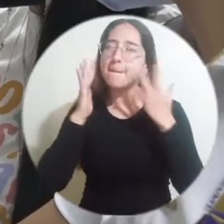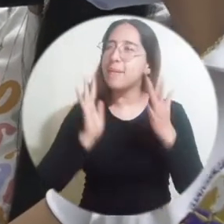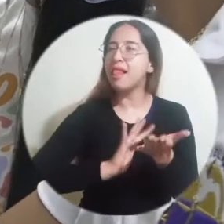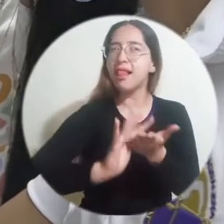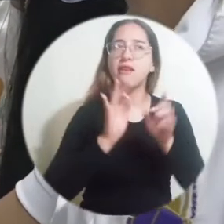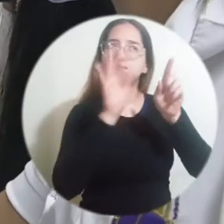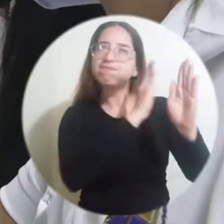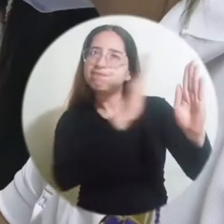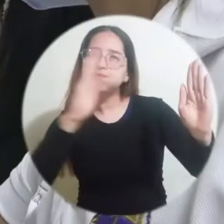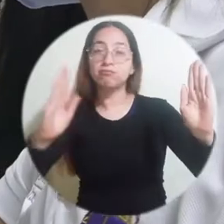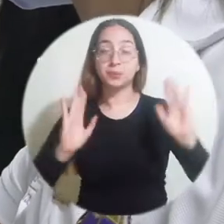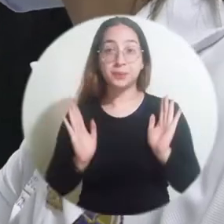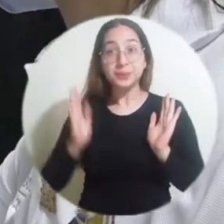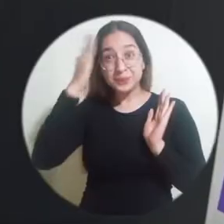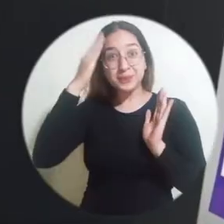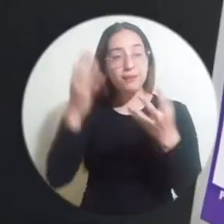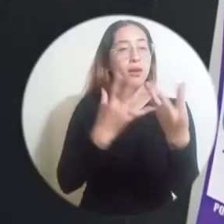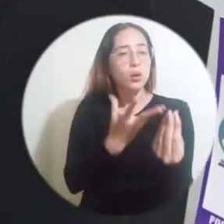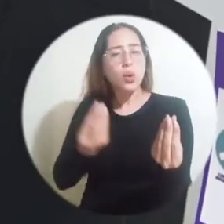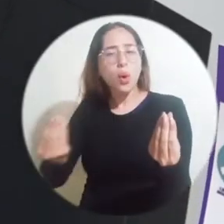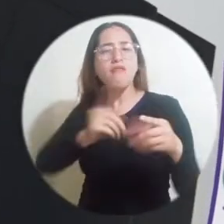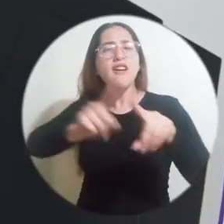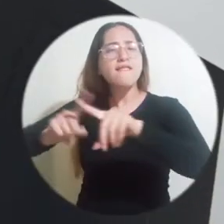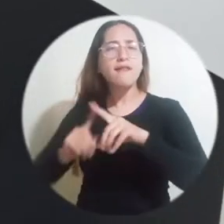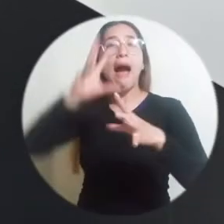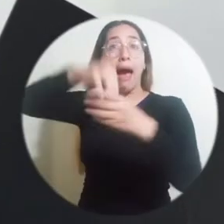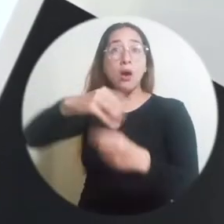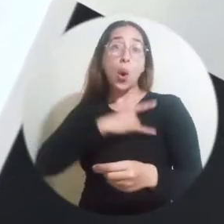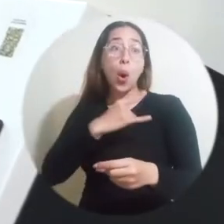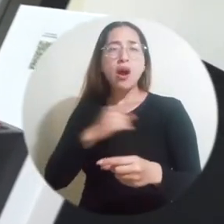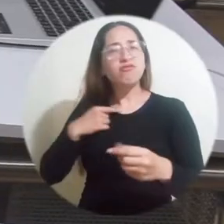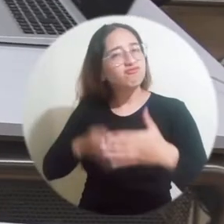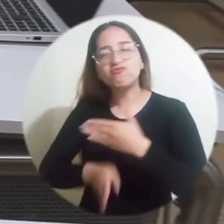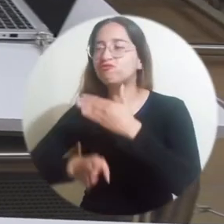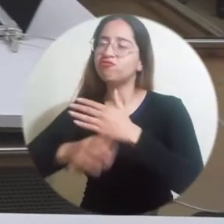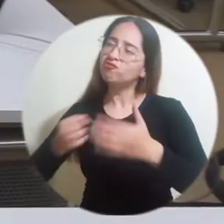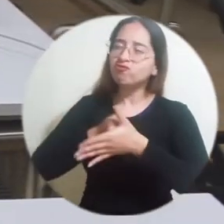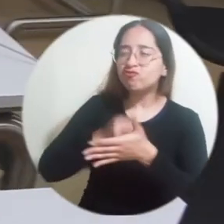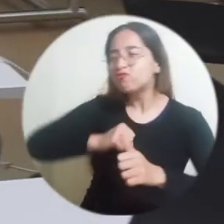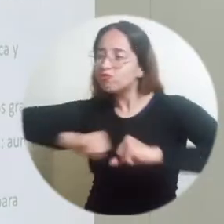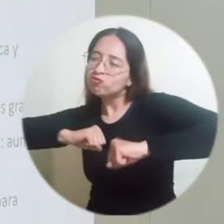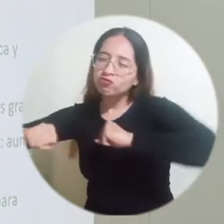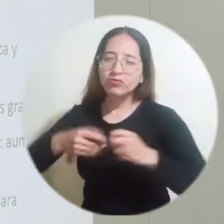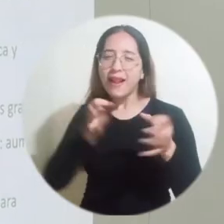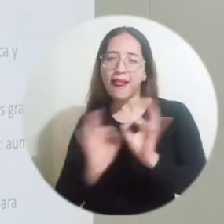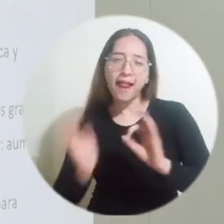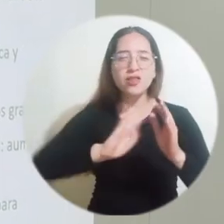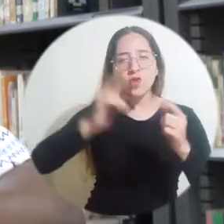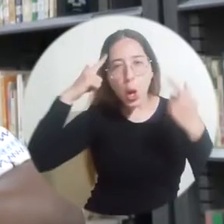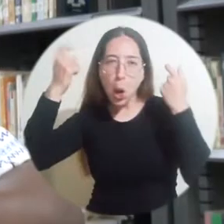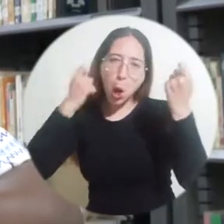Unimagdalena, a través de sus distintas dependencias, sigue trabajando arduamente para brindarles a los estudiantes, docentes y trabajadores